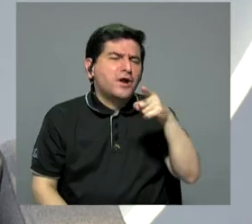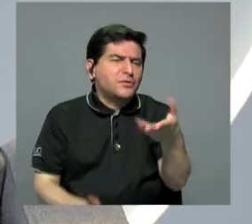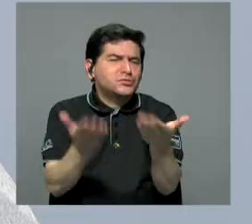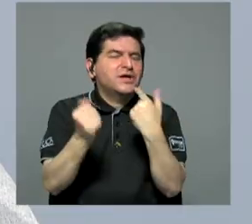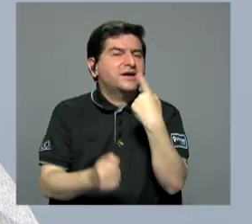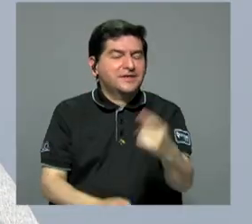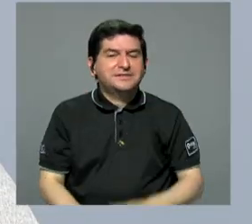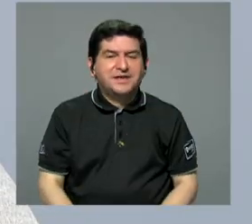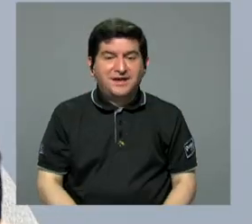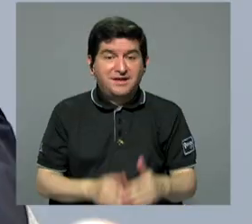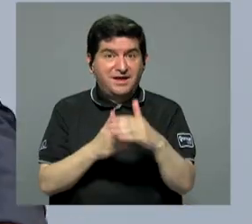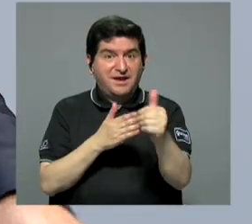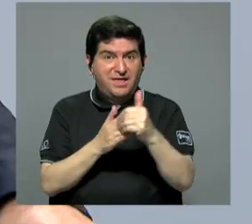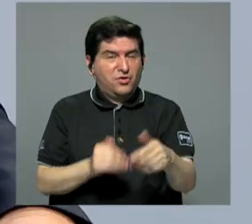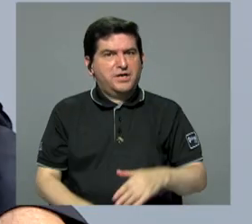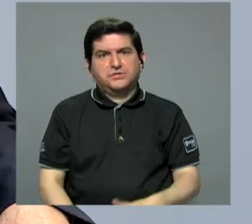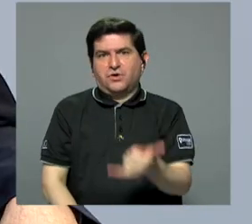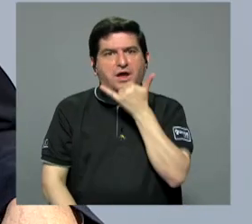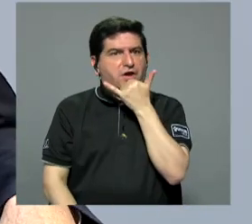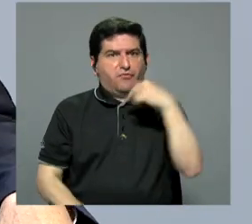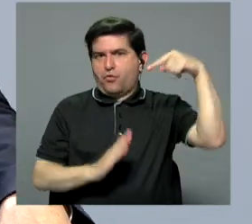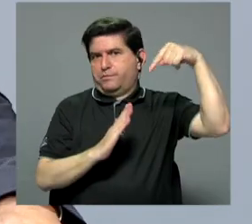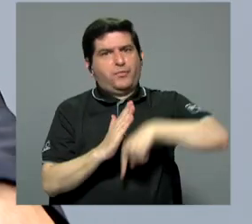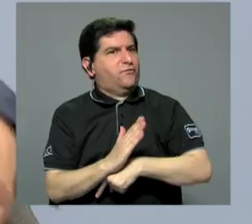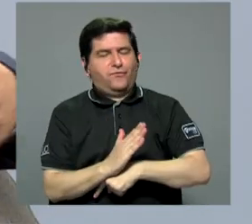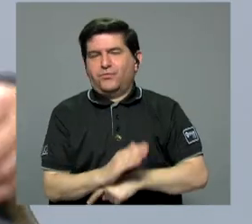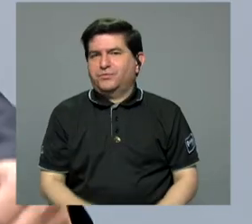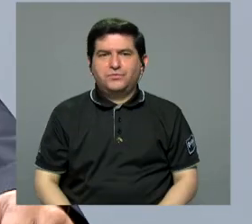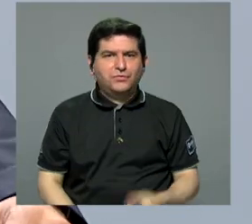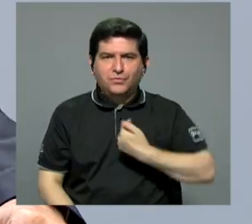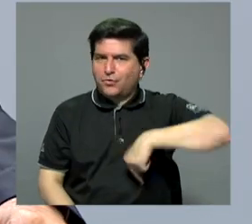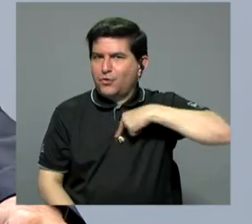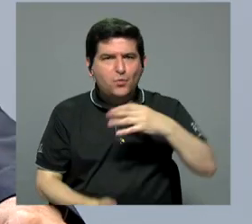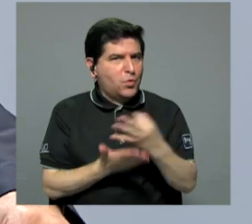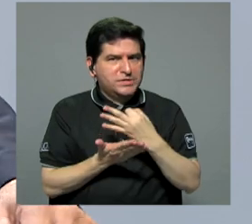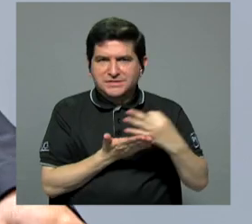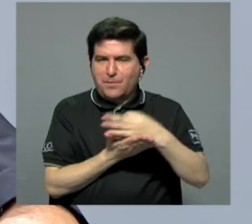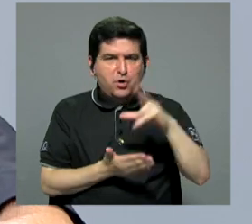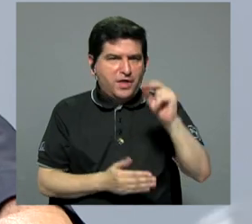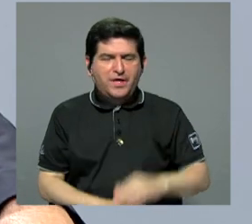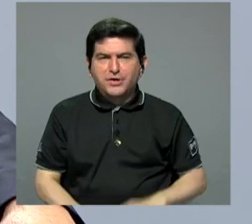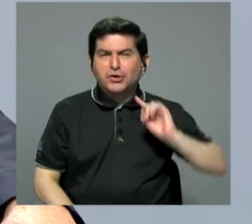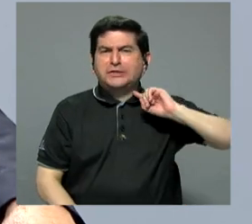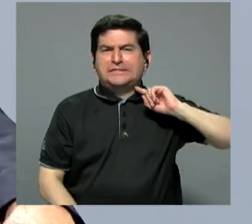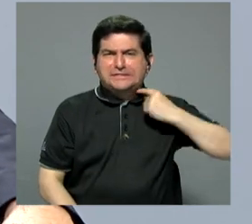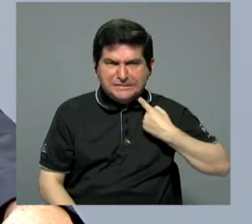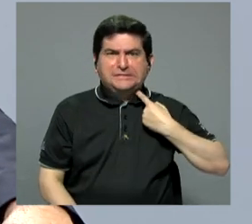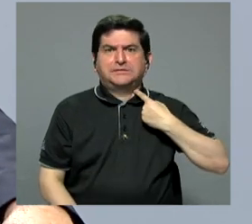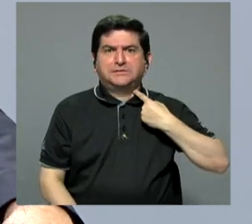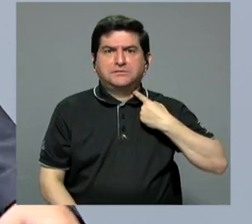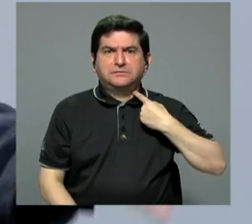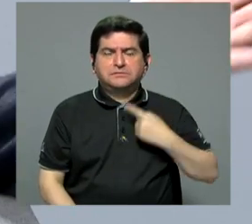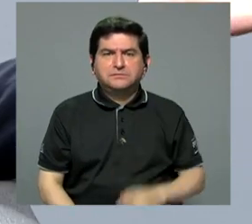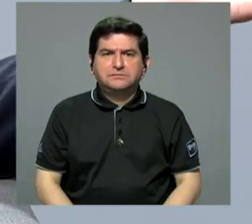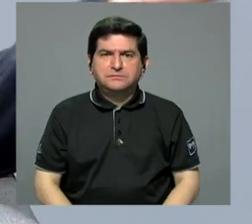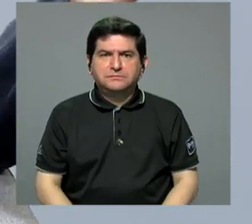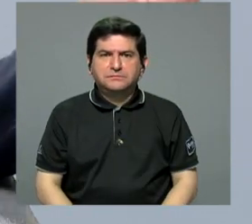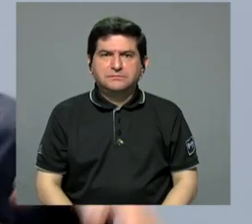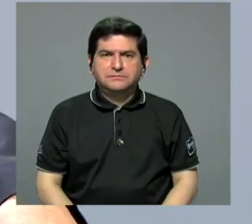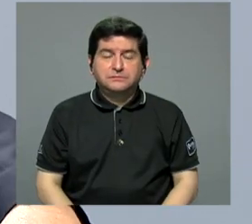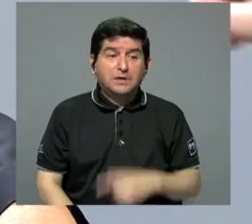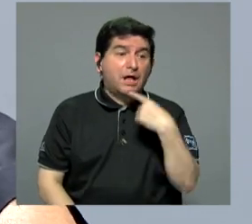algo? Sí, no, la dolarización sería un error gravísimo aquí porque el dólar no es moneda nuestra y nos encarecería más bien este...